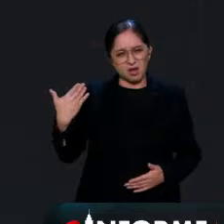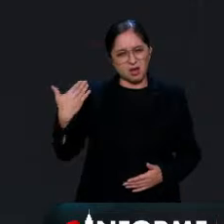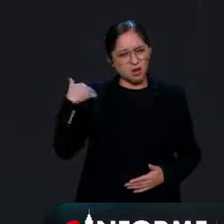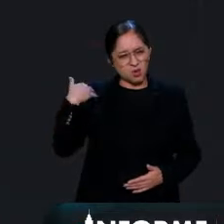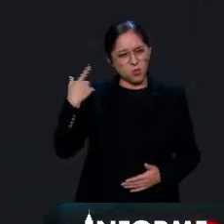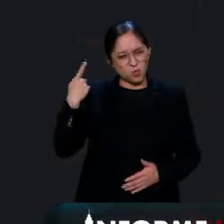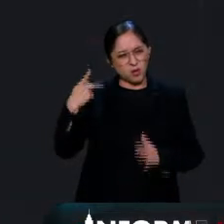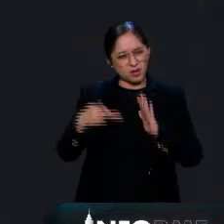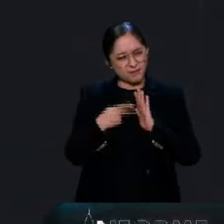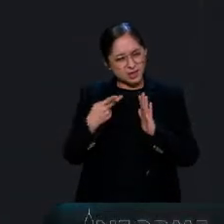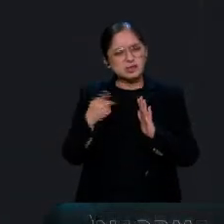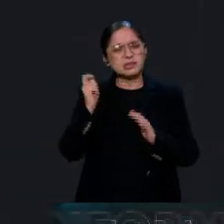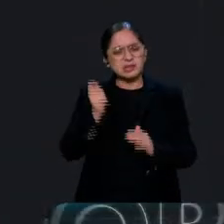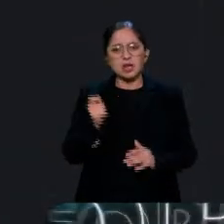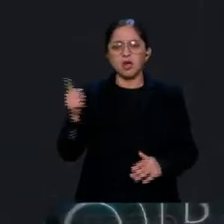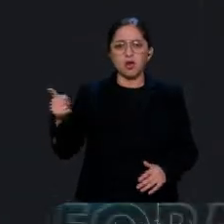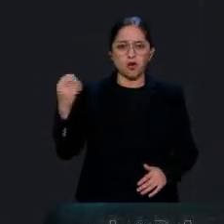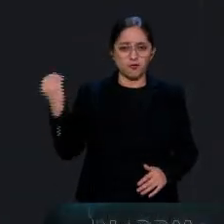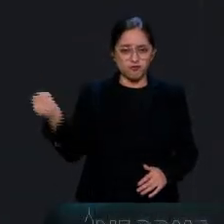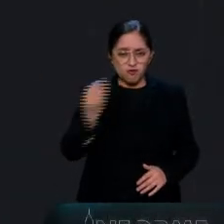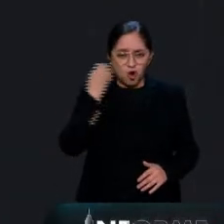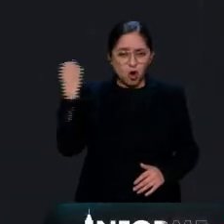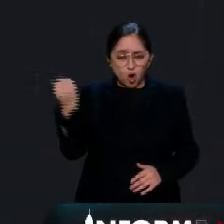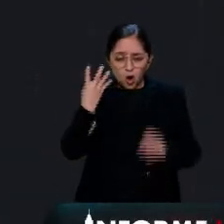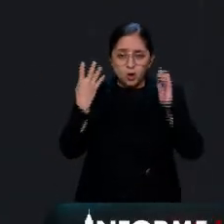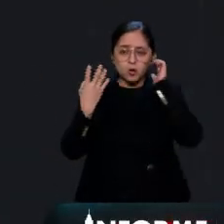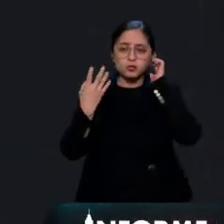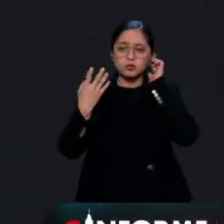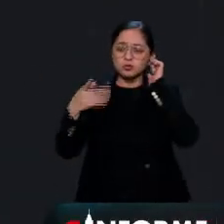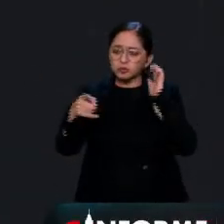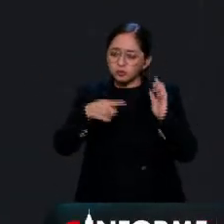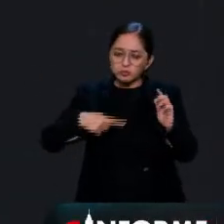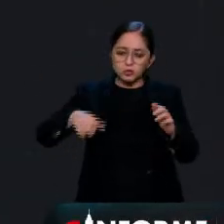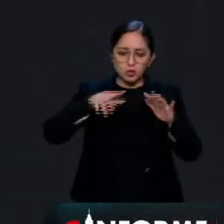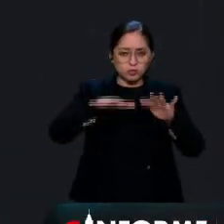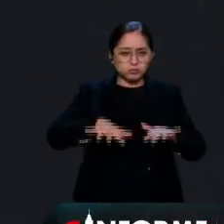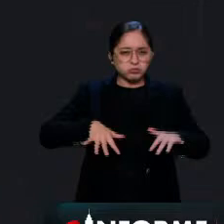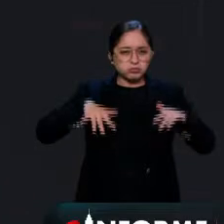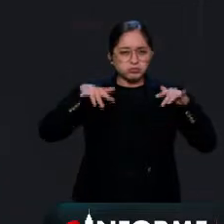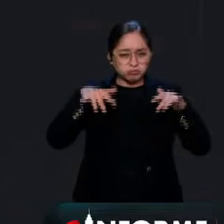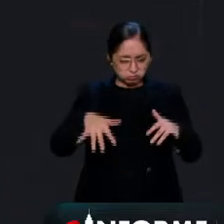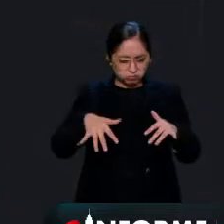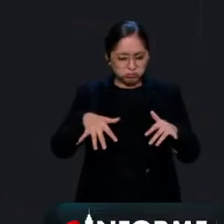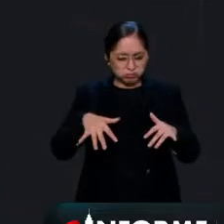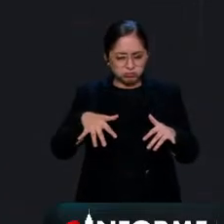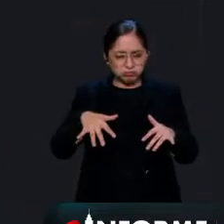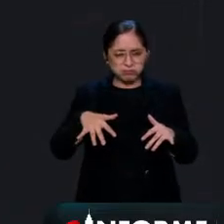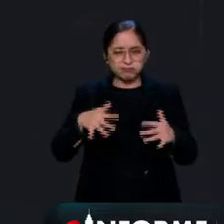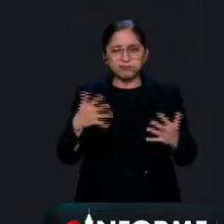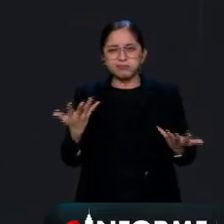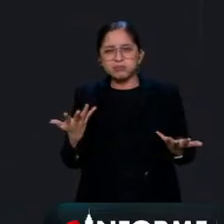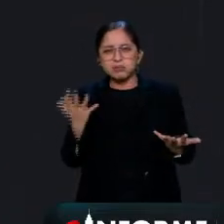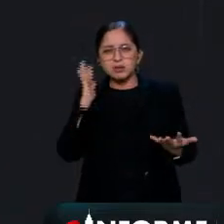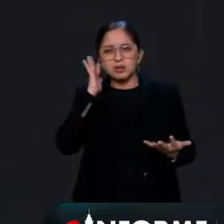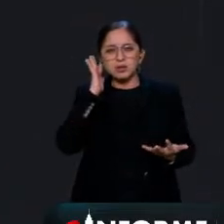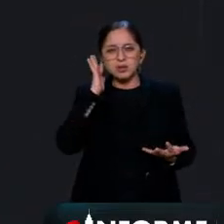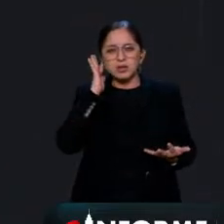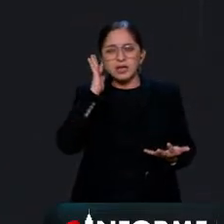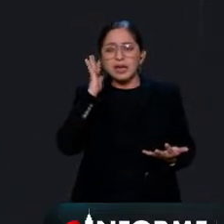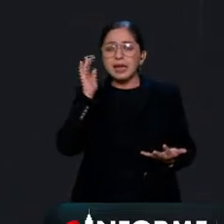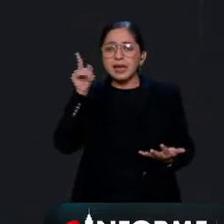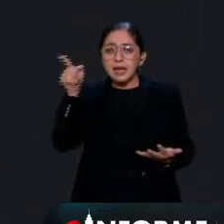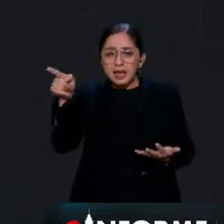creo que los foros de parlamento abierto tienen tienen tienen las virtudes